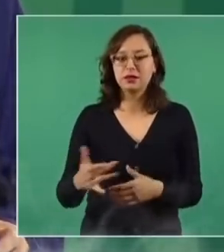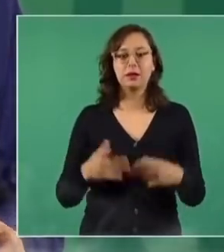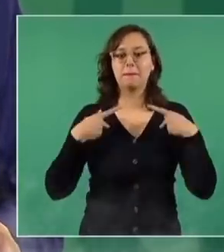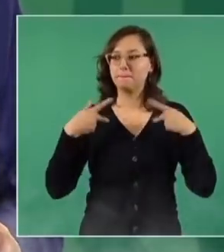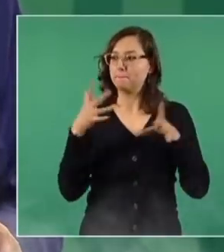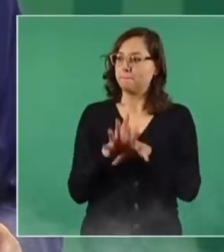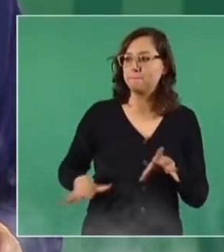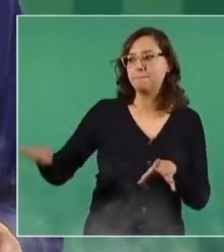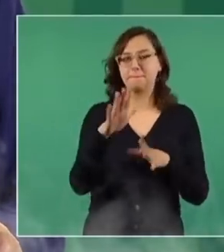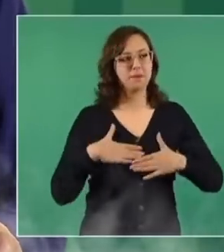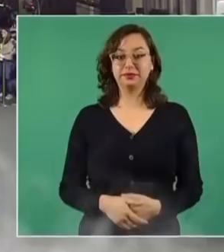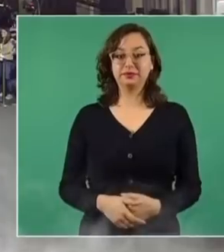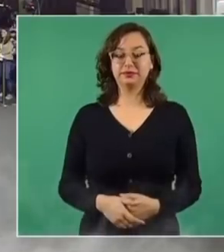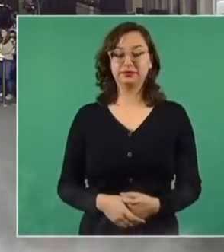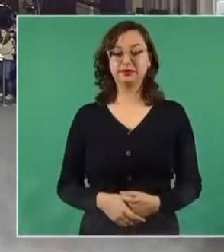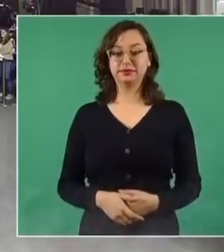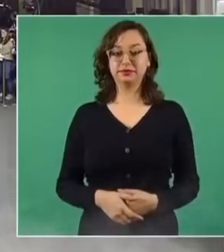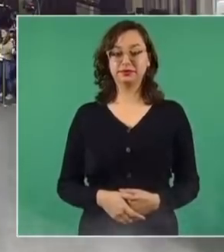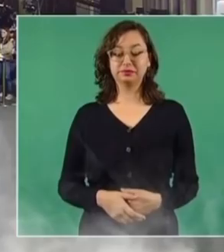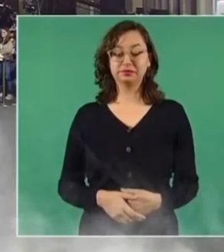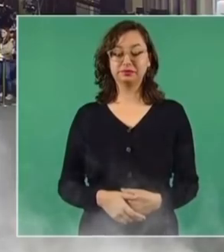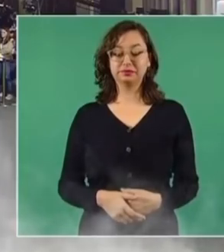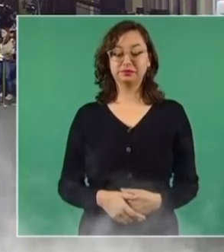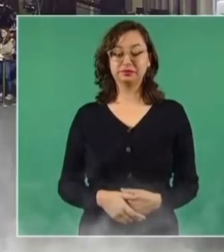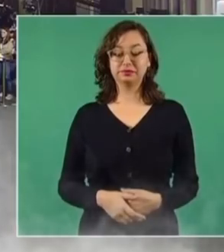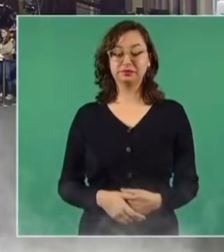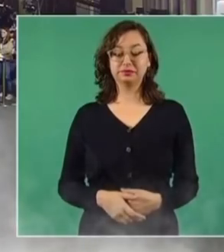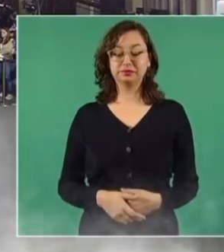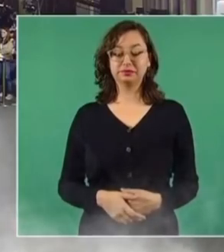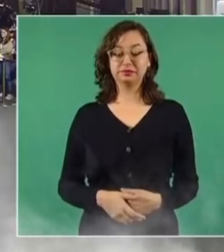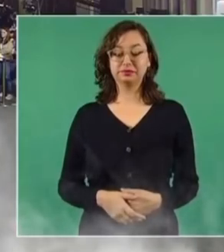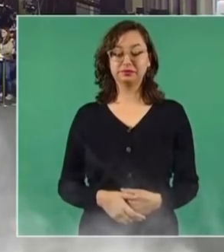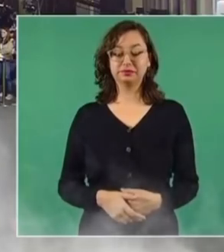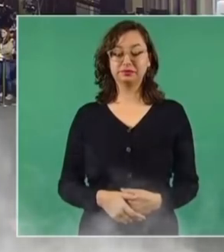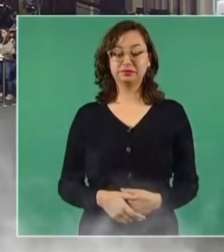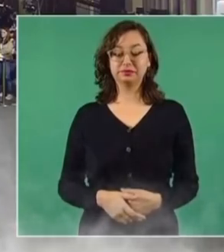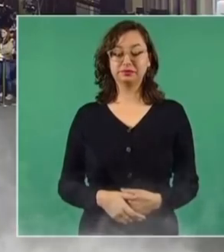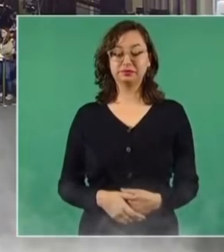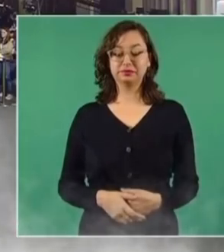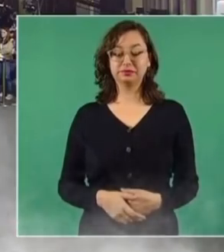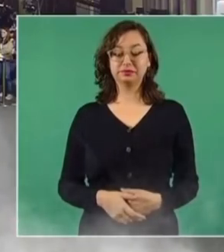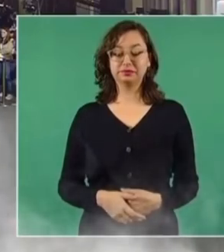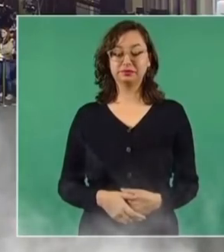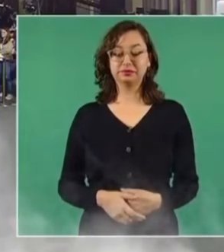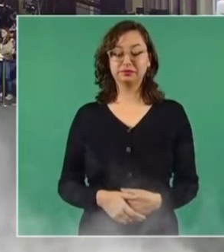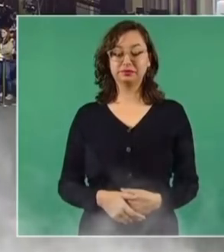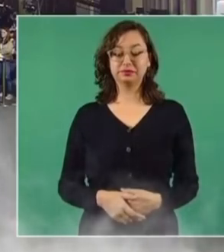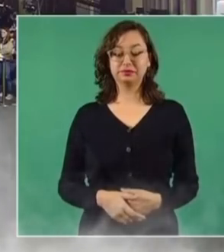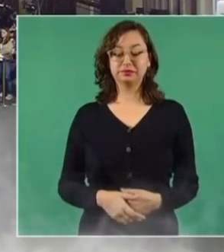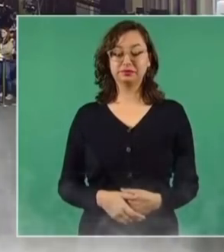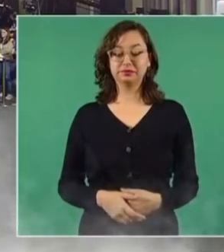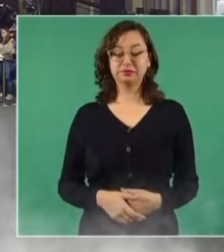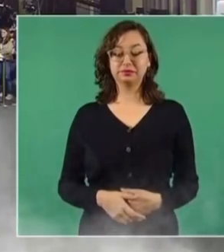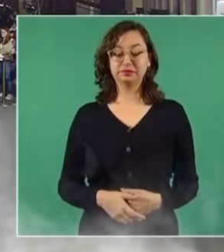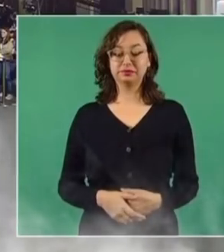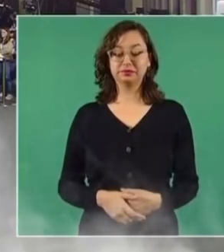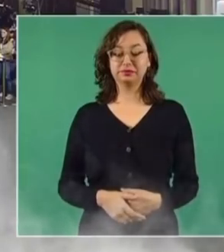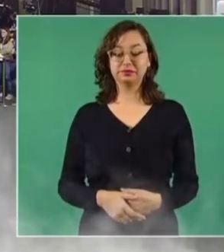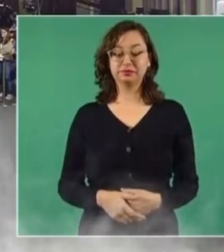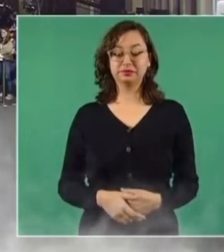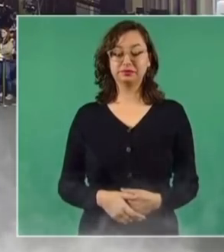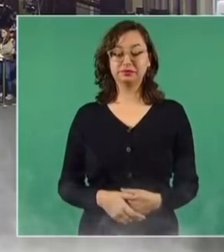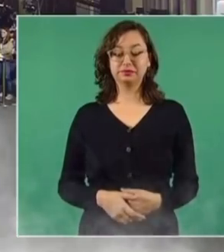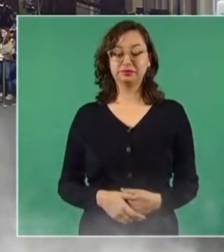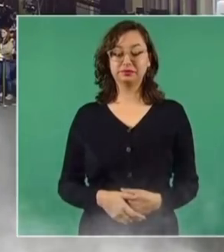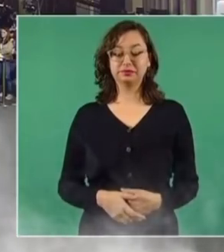agradezco mucho la confianza al pueblo. Eso es lo de ayer. Unieron 37 votos, 24 a favor y 13 en contra. No se reúne la